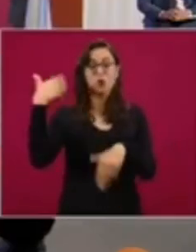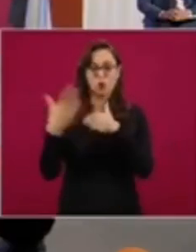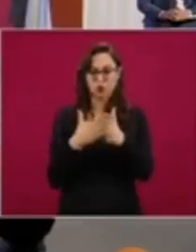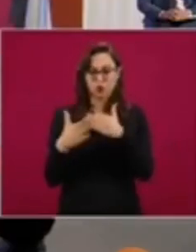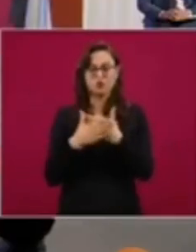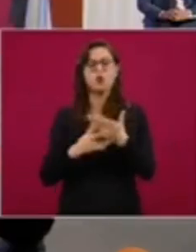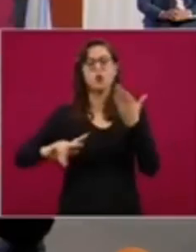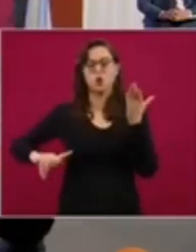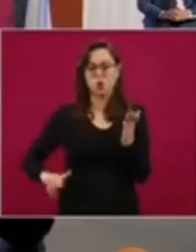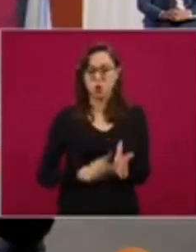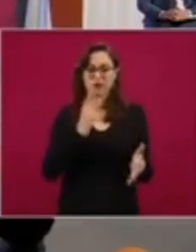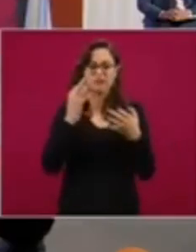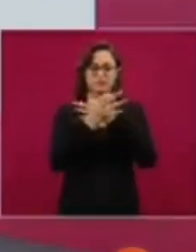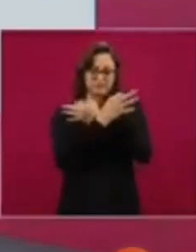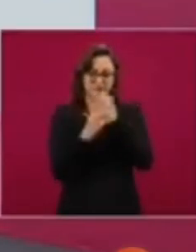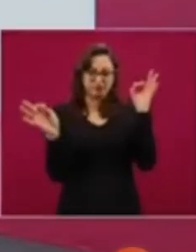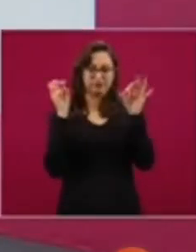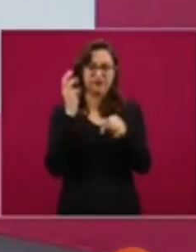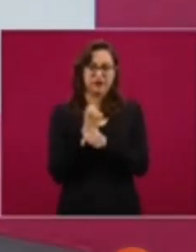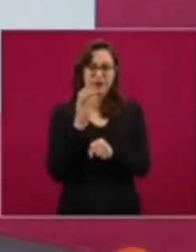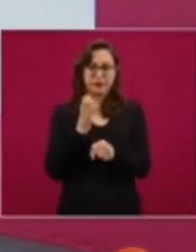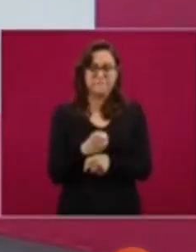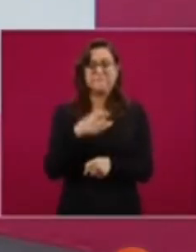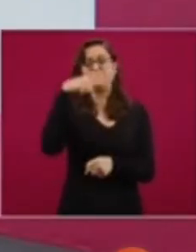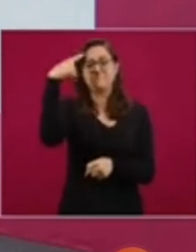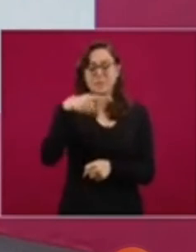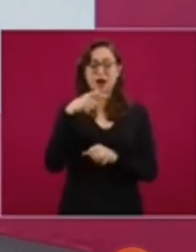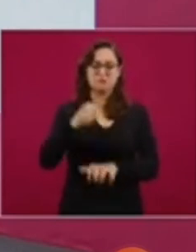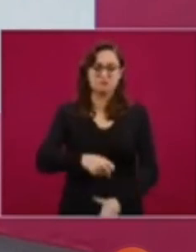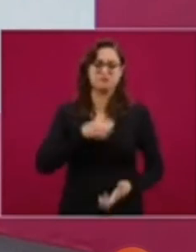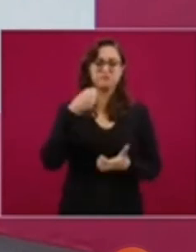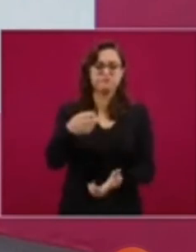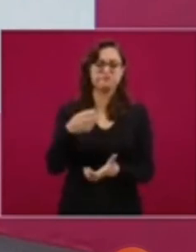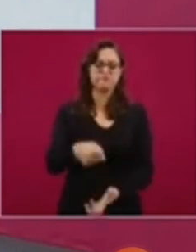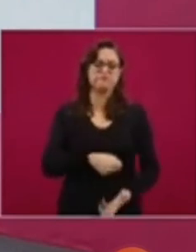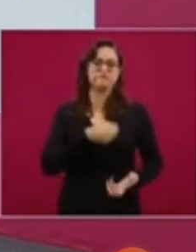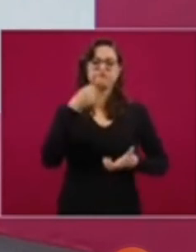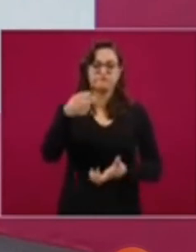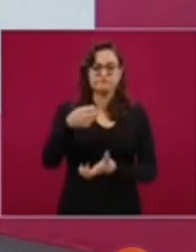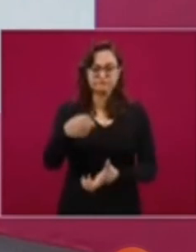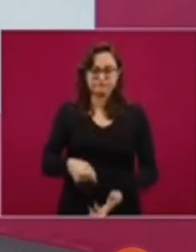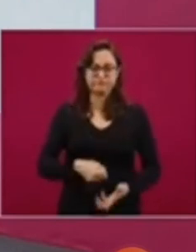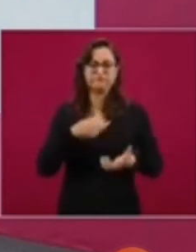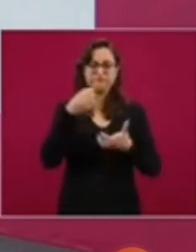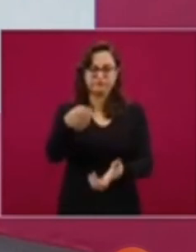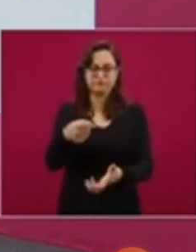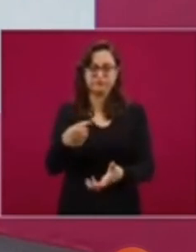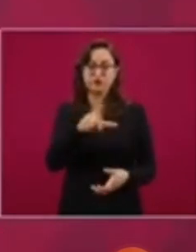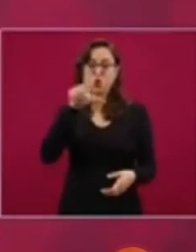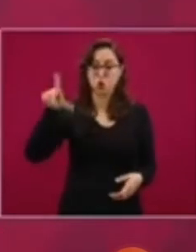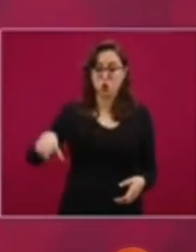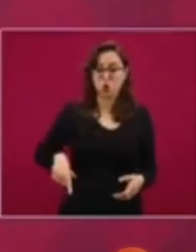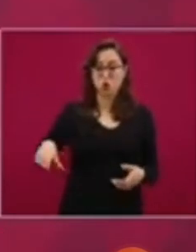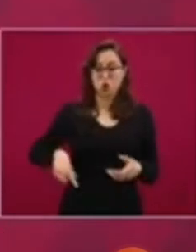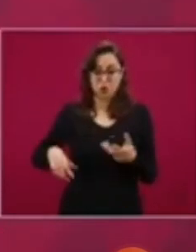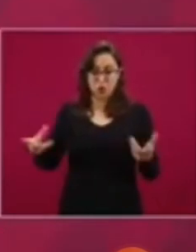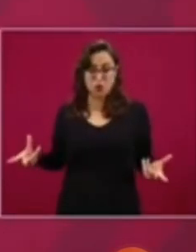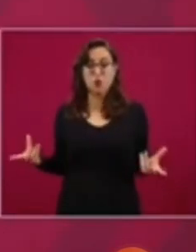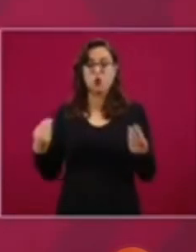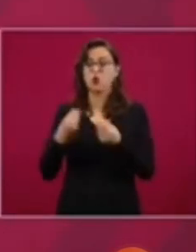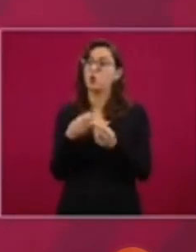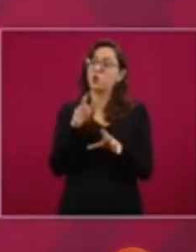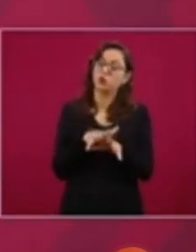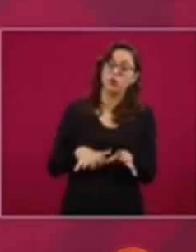un tercer paquete que vaya incrementando esta inversión al final pública y al ser pública a